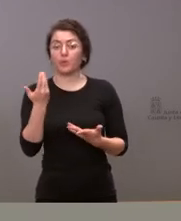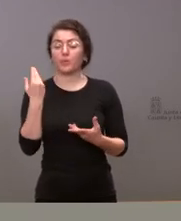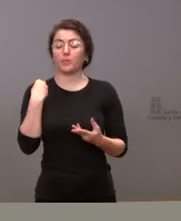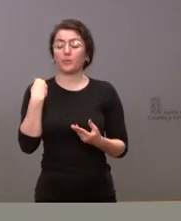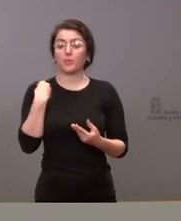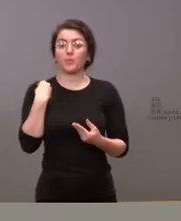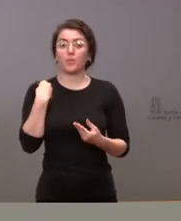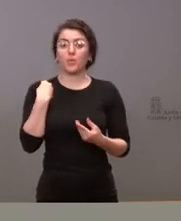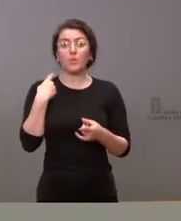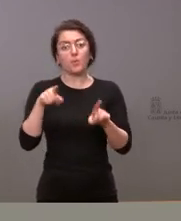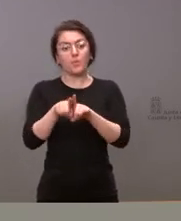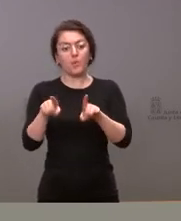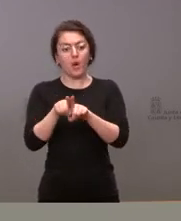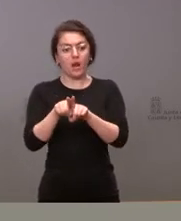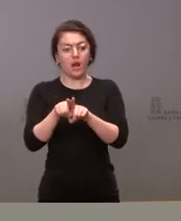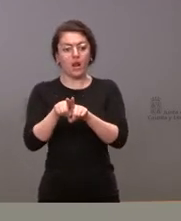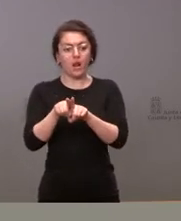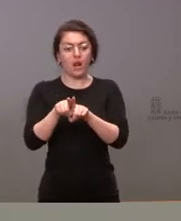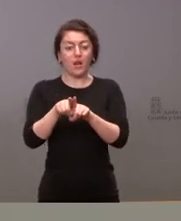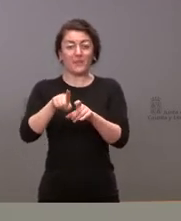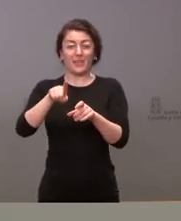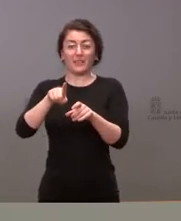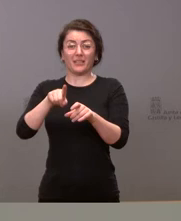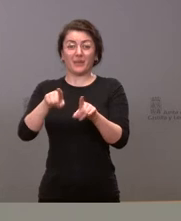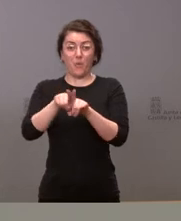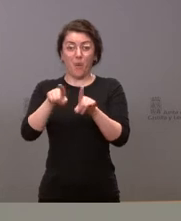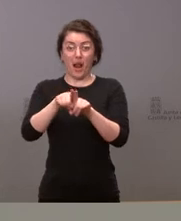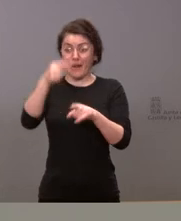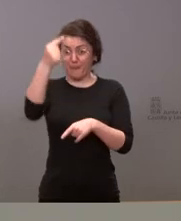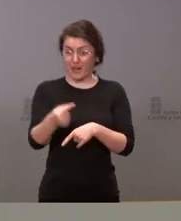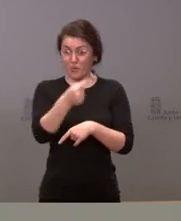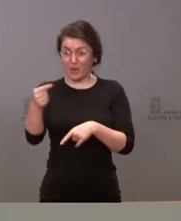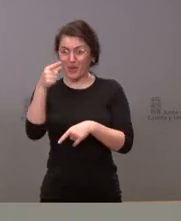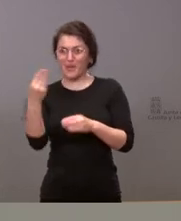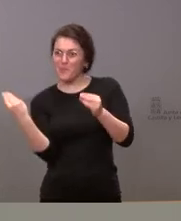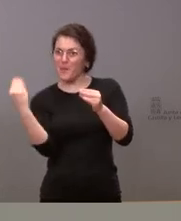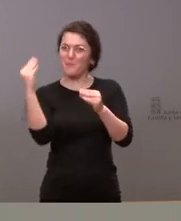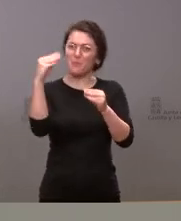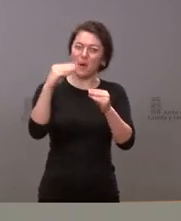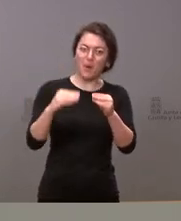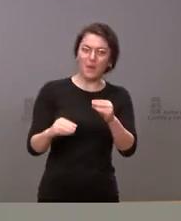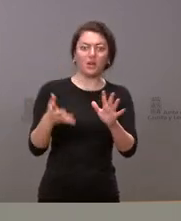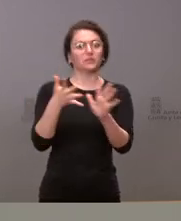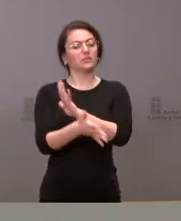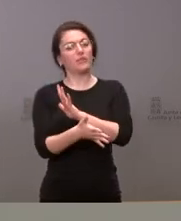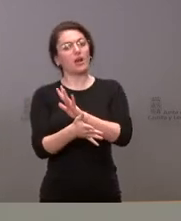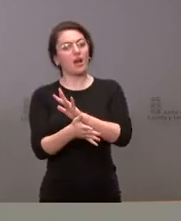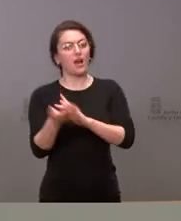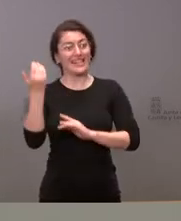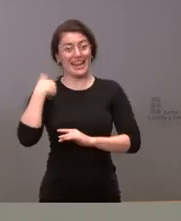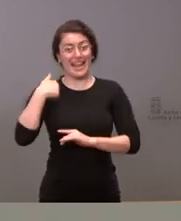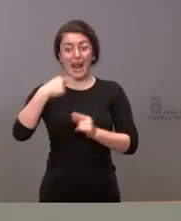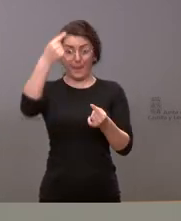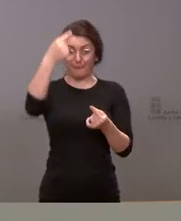de incorporaciones y generaciones de crédito al presupuesto de este año que nos ha permitido posicionar ya en los